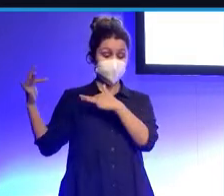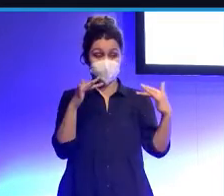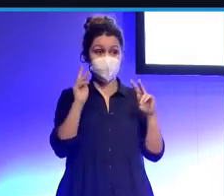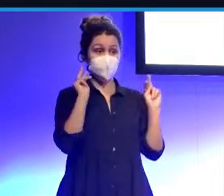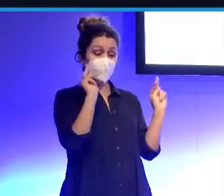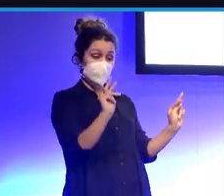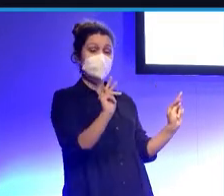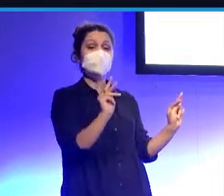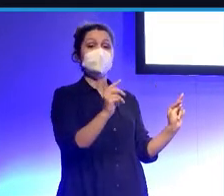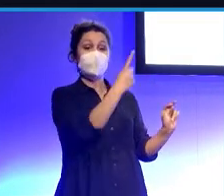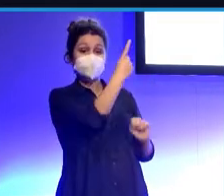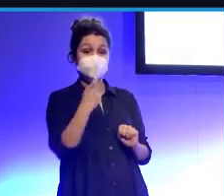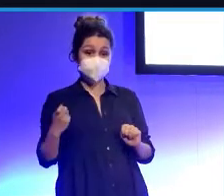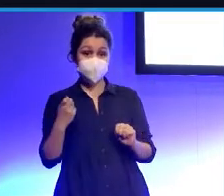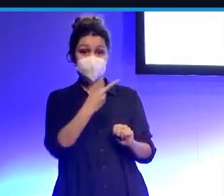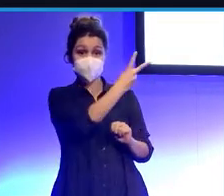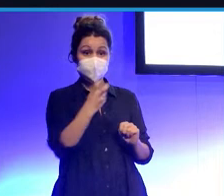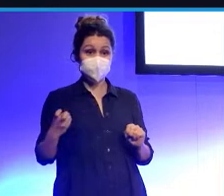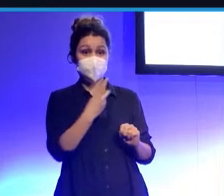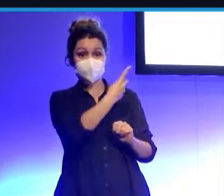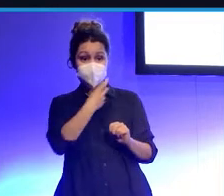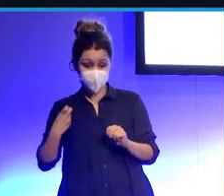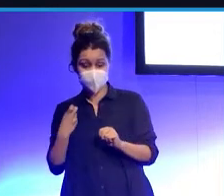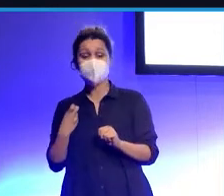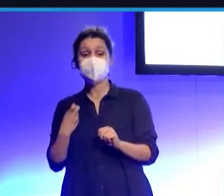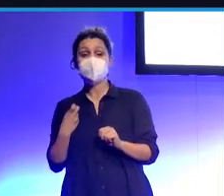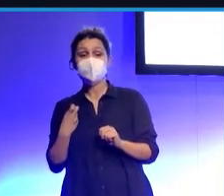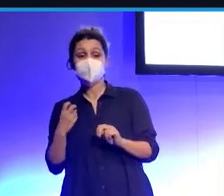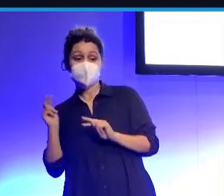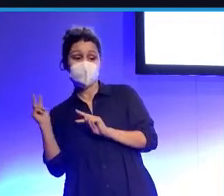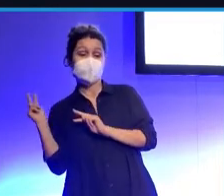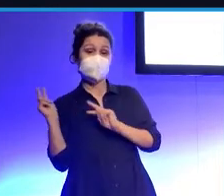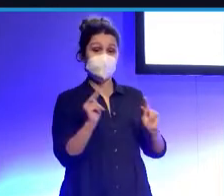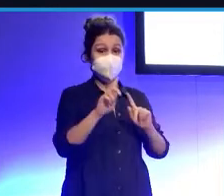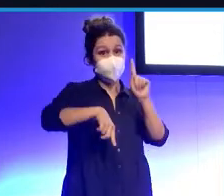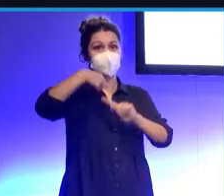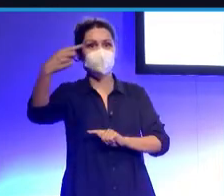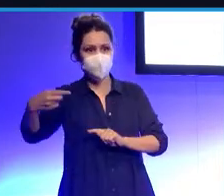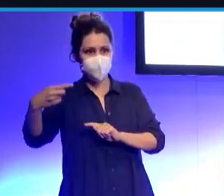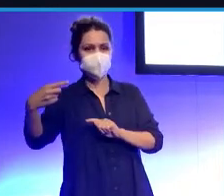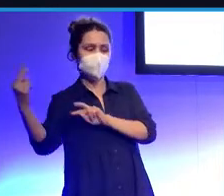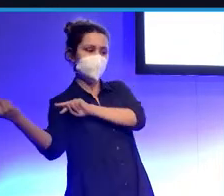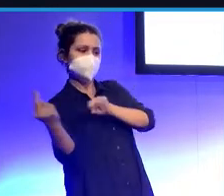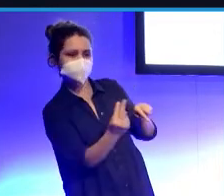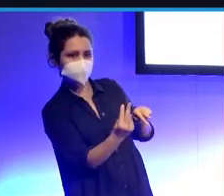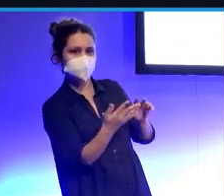cada uno en nuestra televisión, y otros 100 lo ven después de un renderizado, que lo que hace es, bueno,